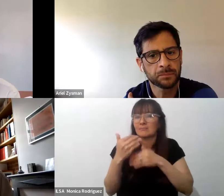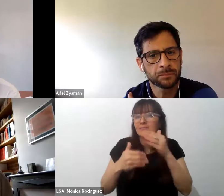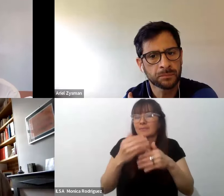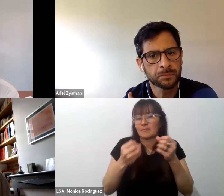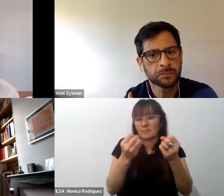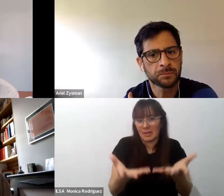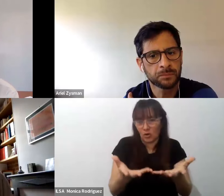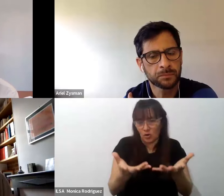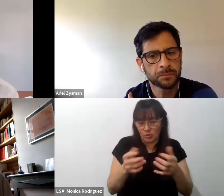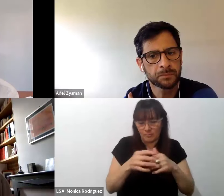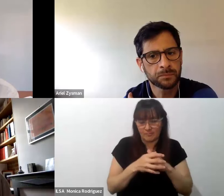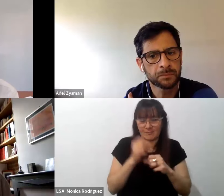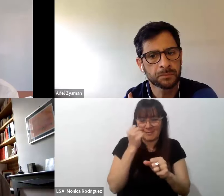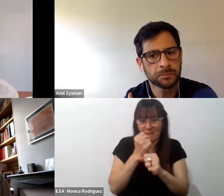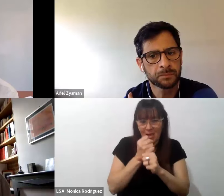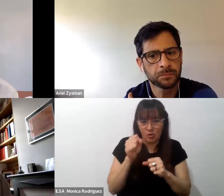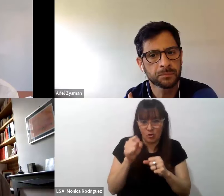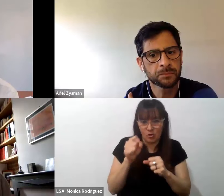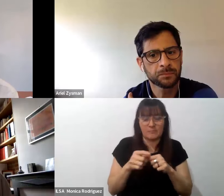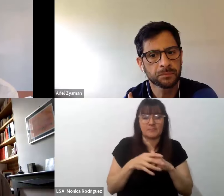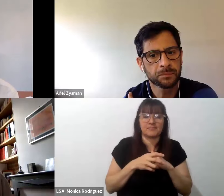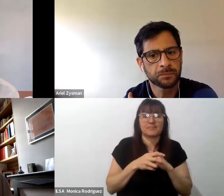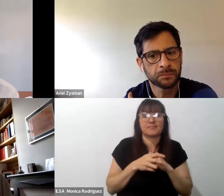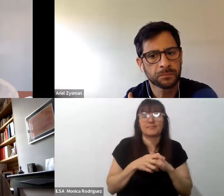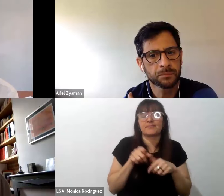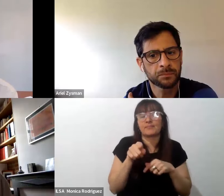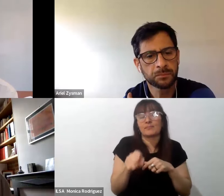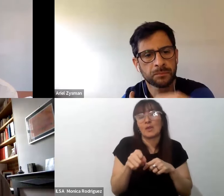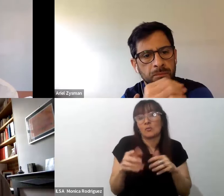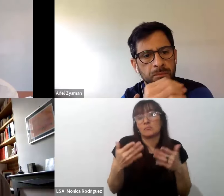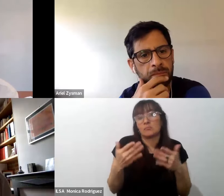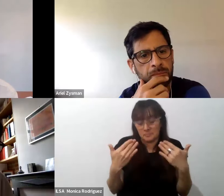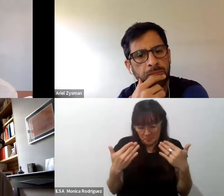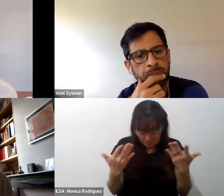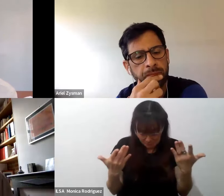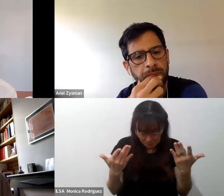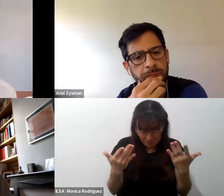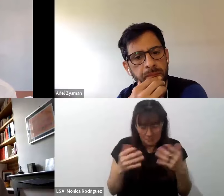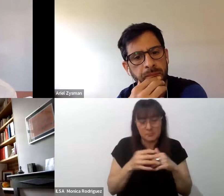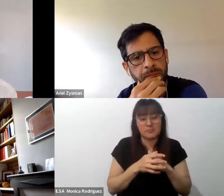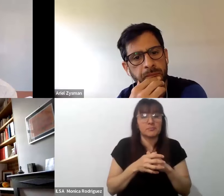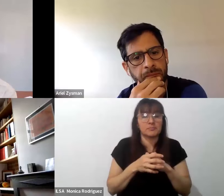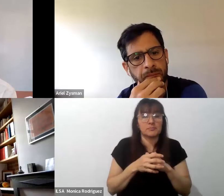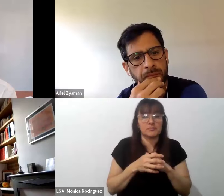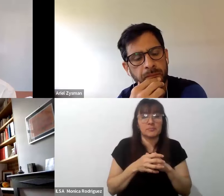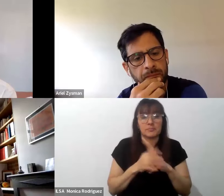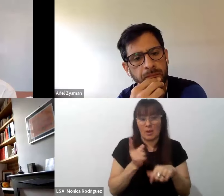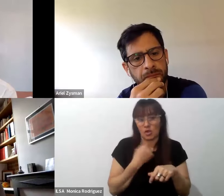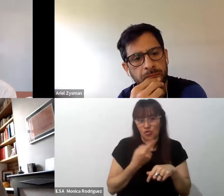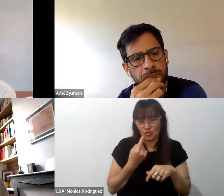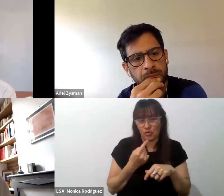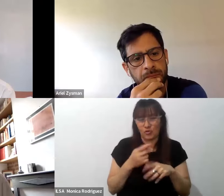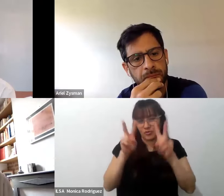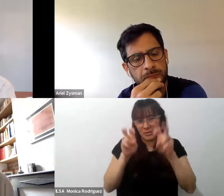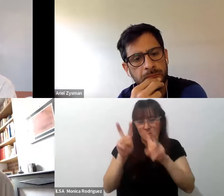mejorarla esto puede ser algo que usamos bastante en investigación